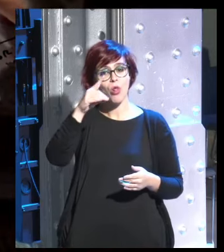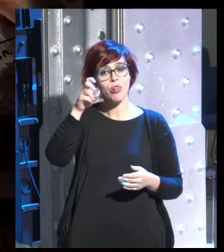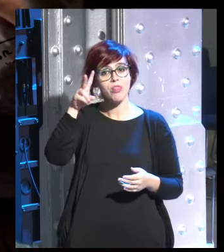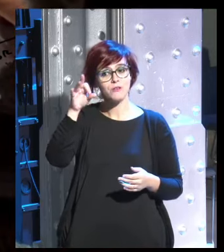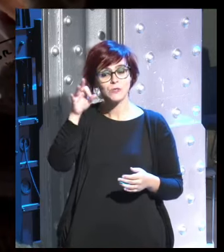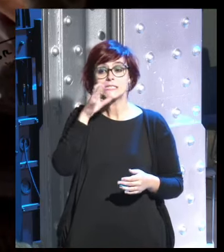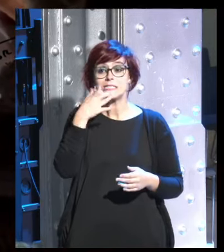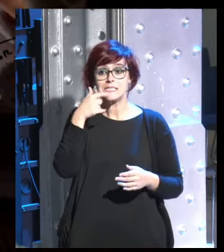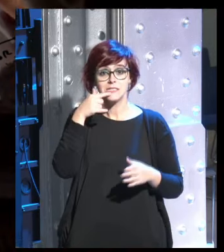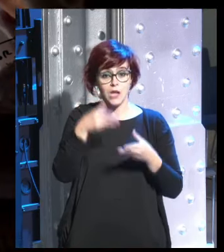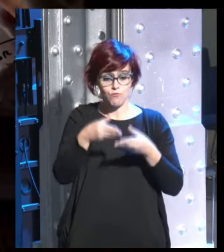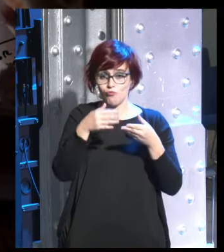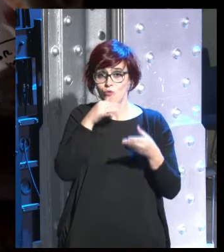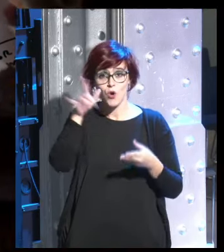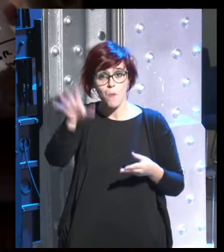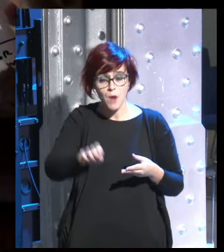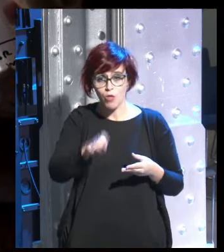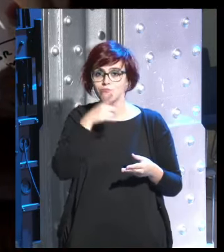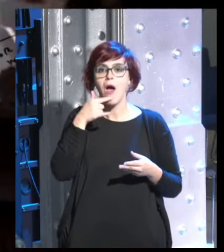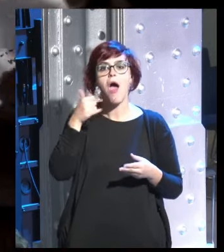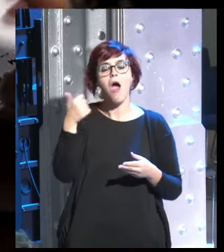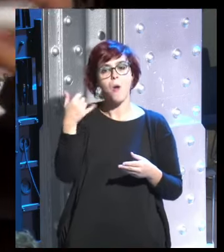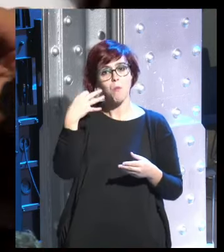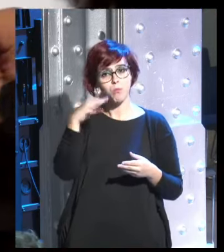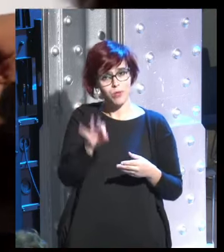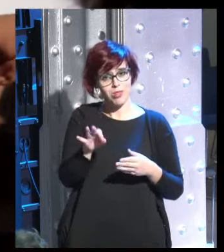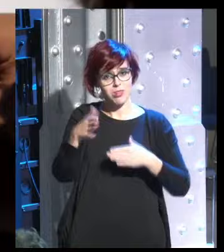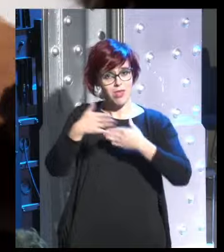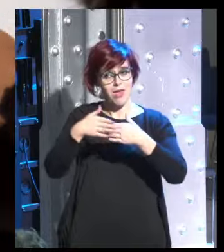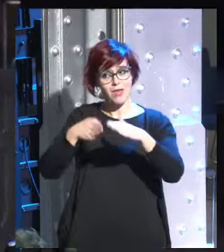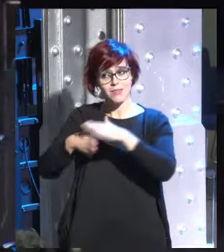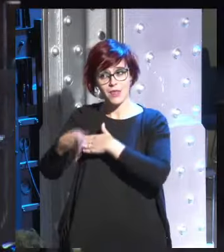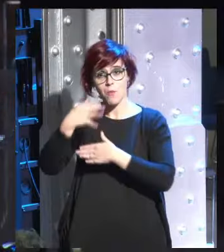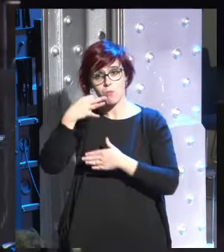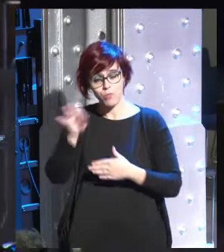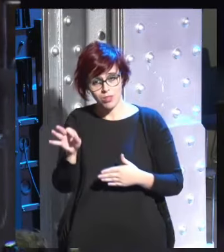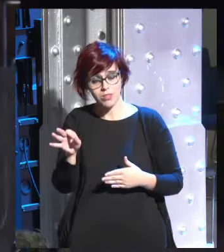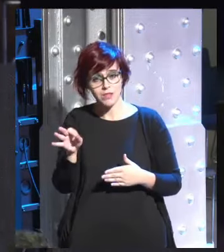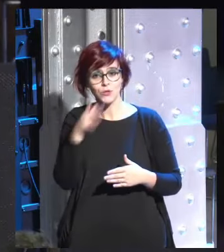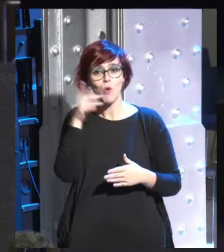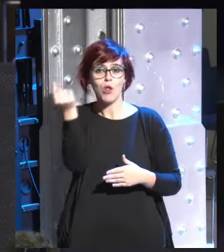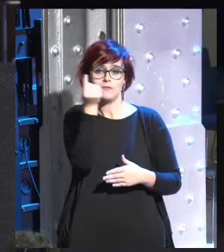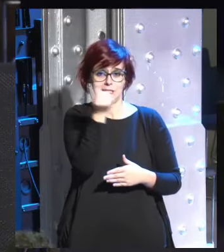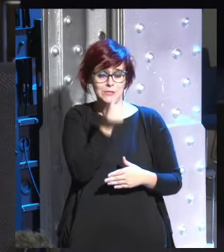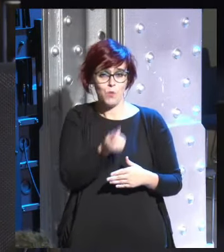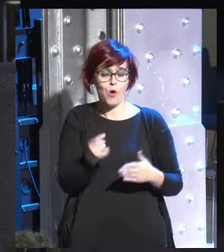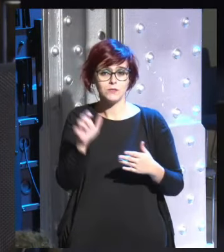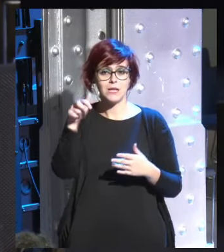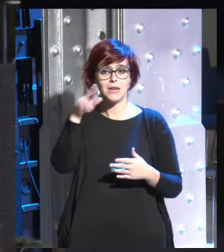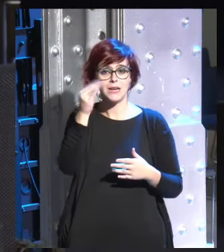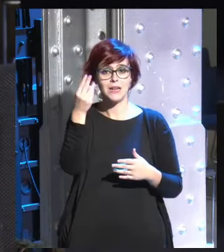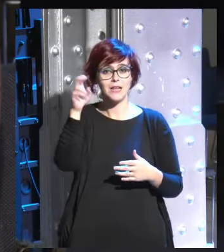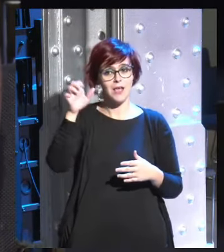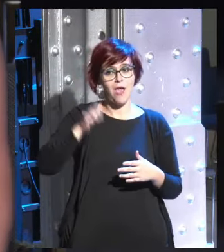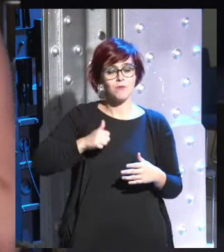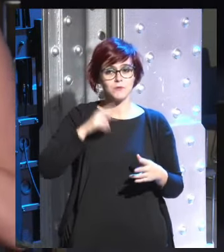habéis traído si no lo tenéis todavía lo podéis comprar a la entrada los dibujos de enrique los estamos